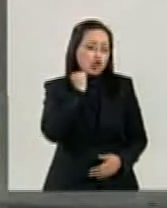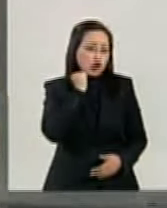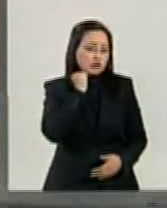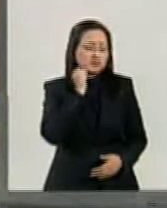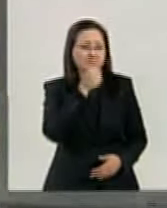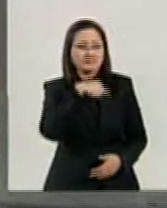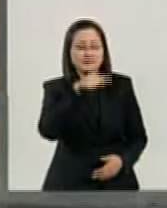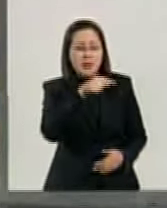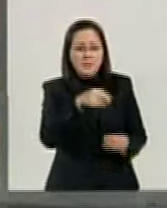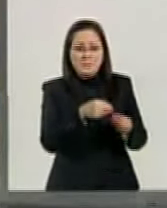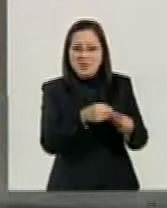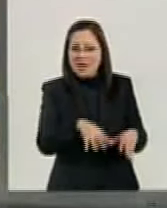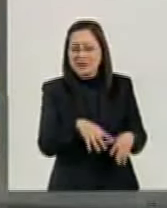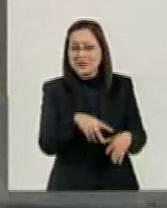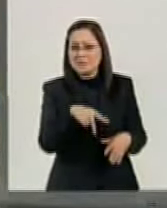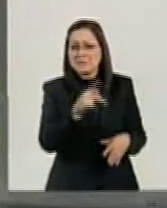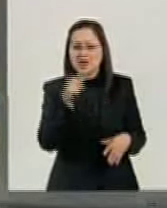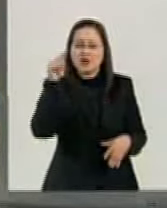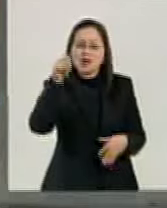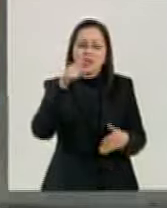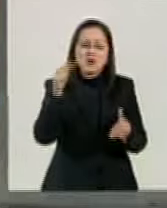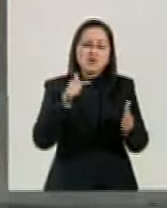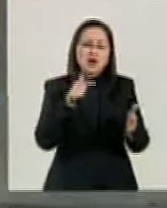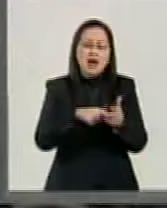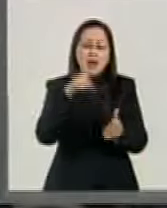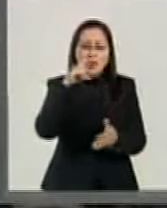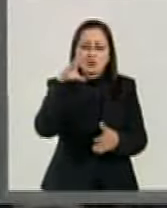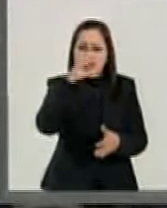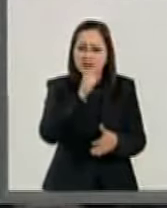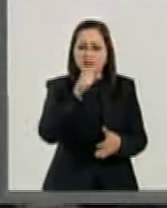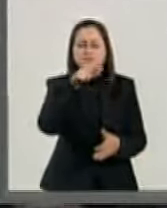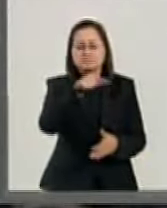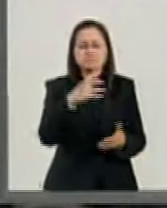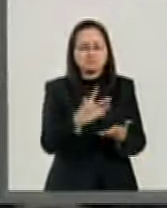pero estamos ciertos de que gana Aguascalientes con tu arribo allá.